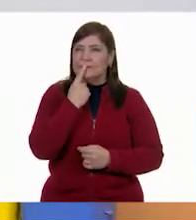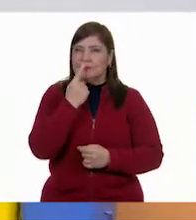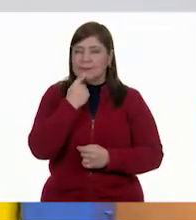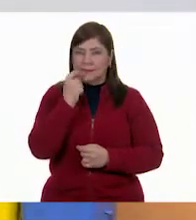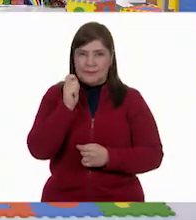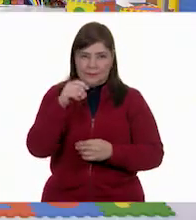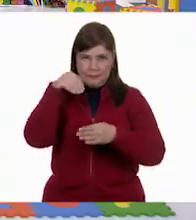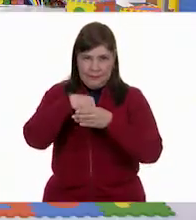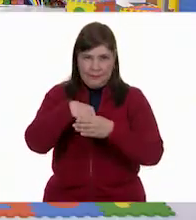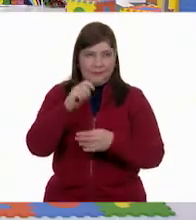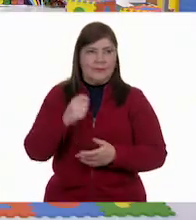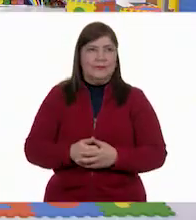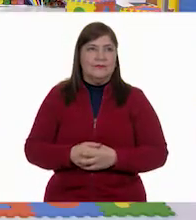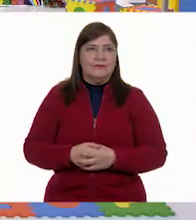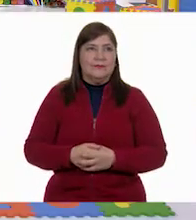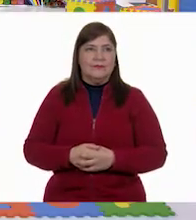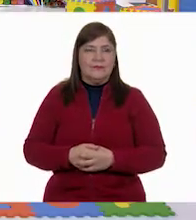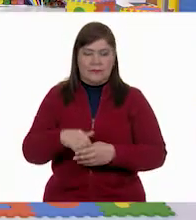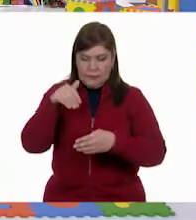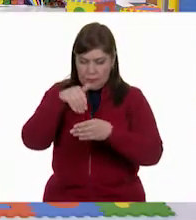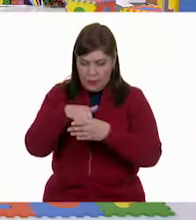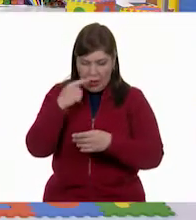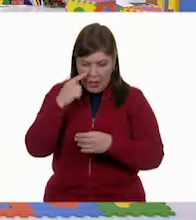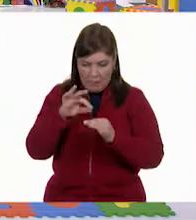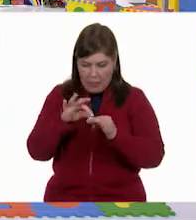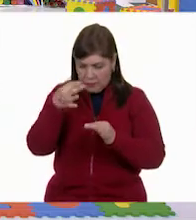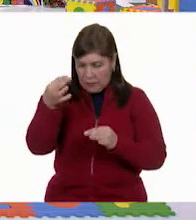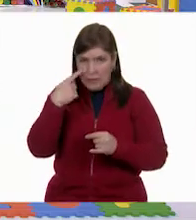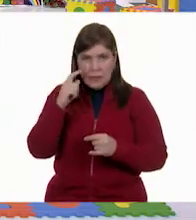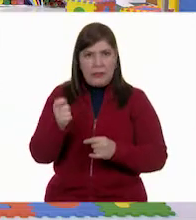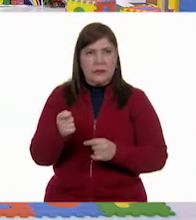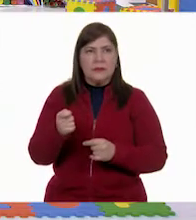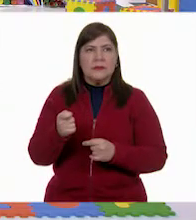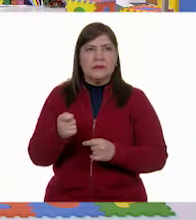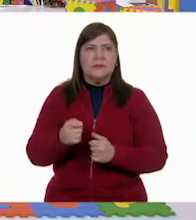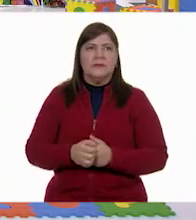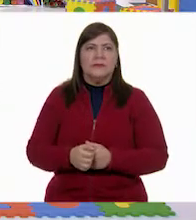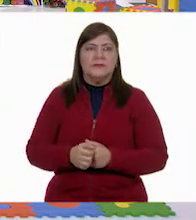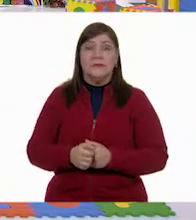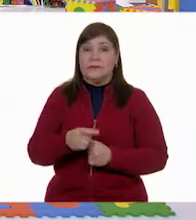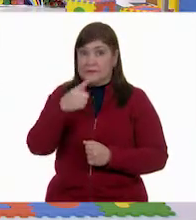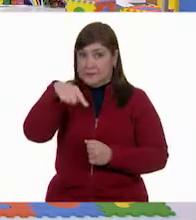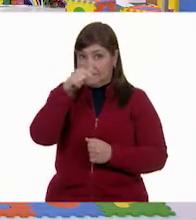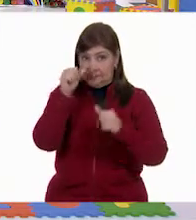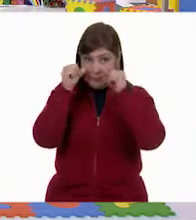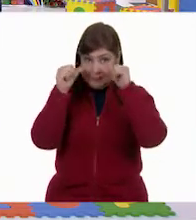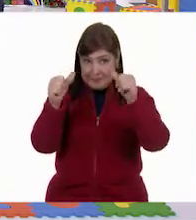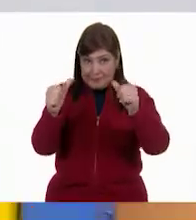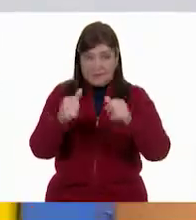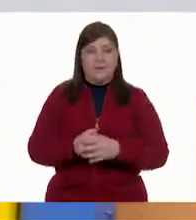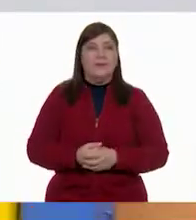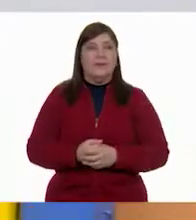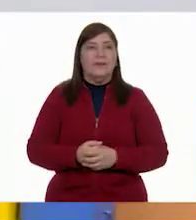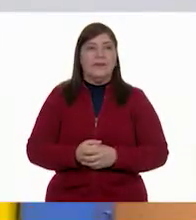que dice así. Pongan mucha atención. ¿Cuántas